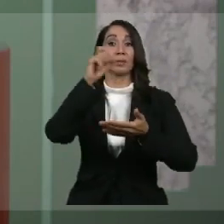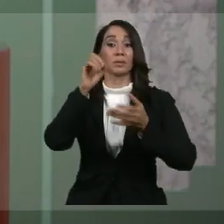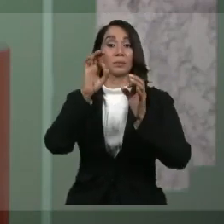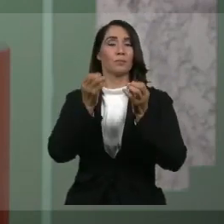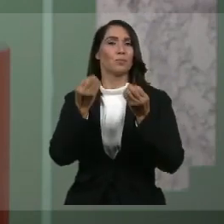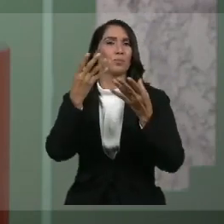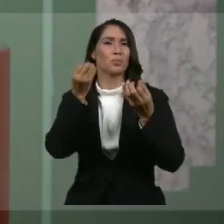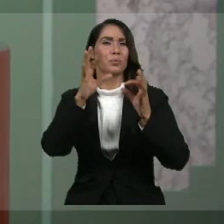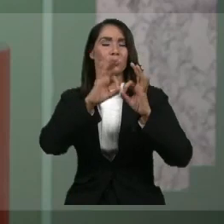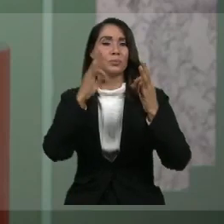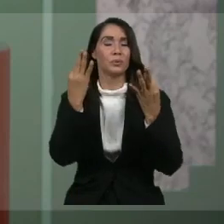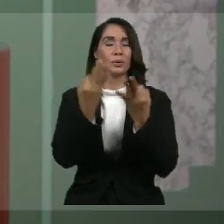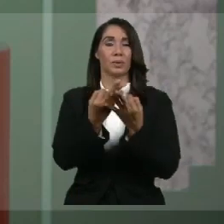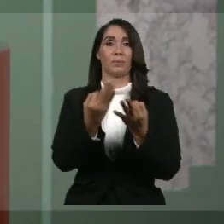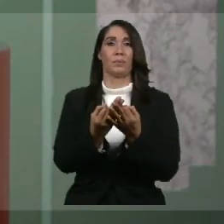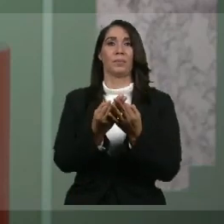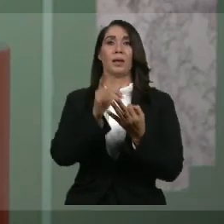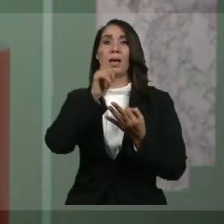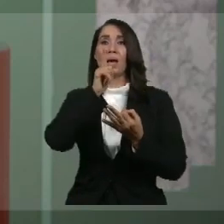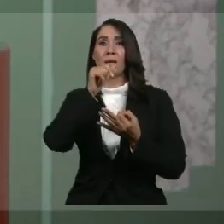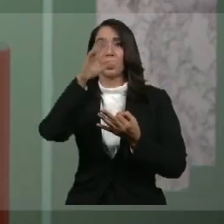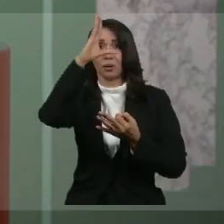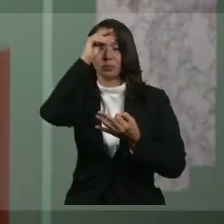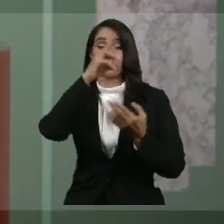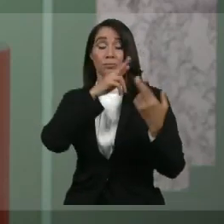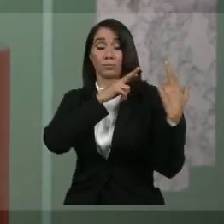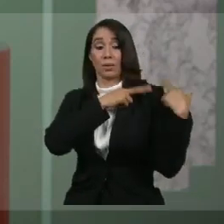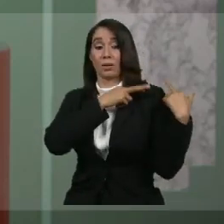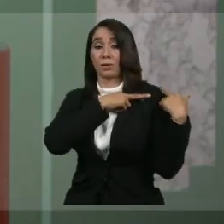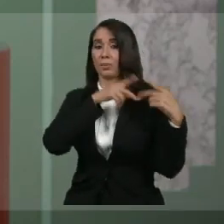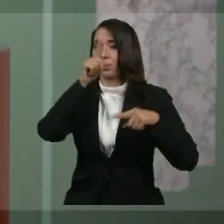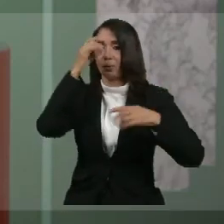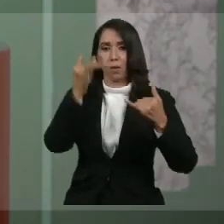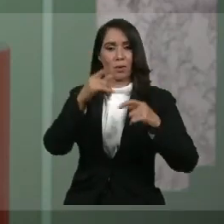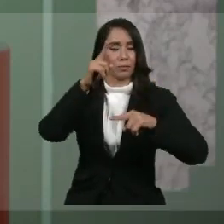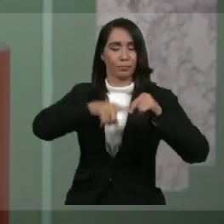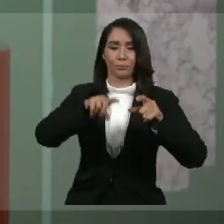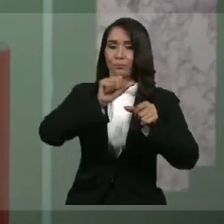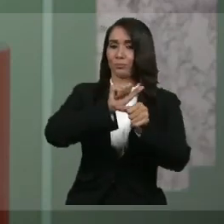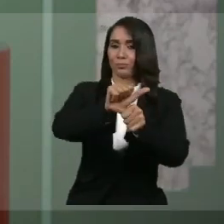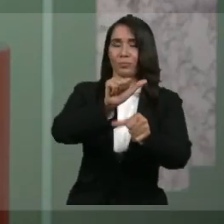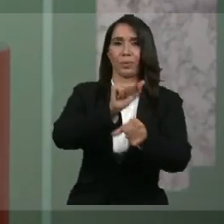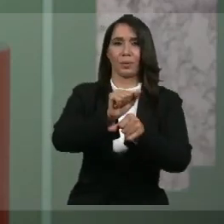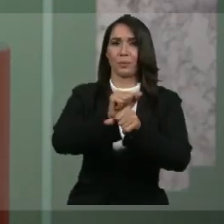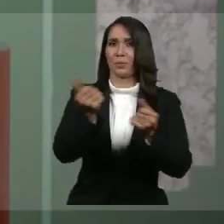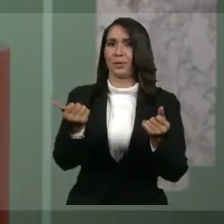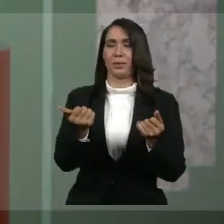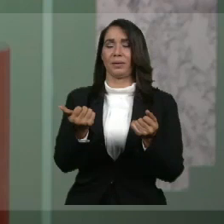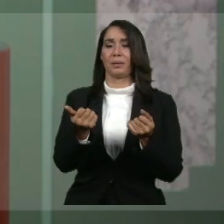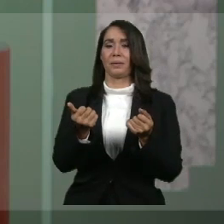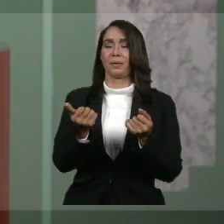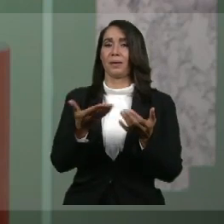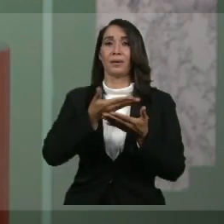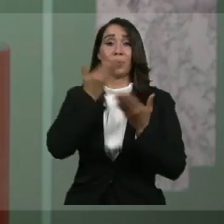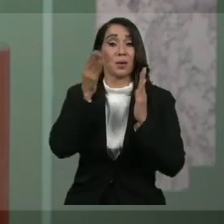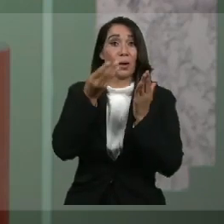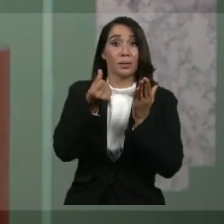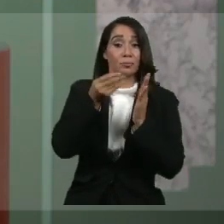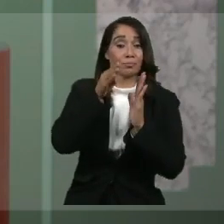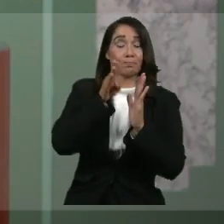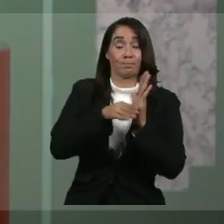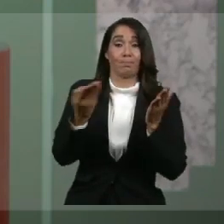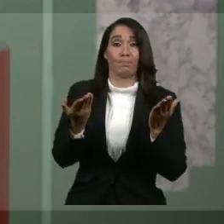cuyos jefes de hogar no pueden acudir a trabajar o han visto fuertemente reducida su actividad y sus ingresos.